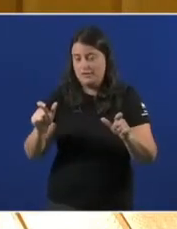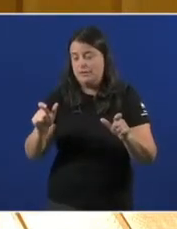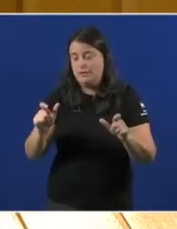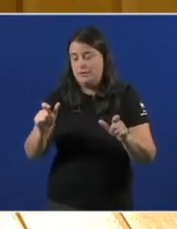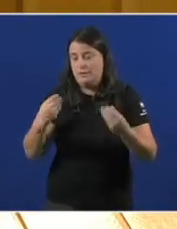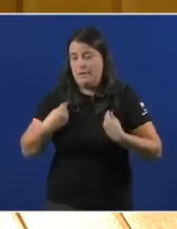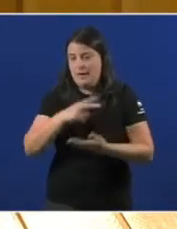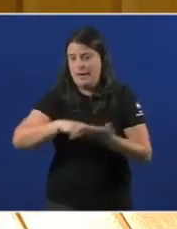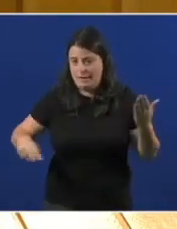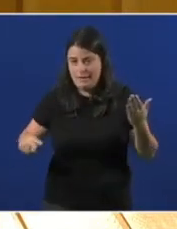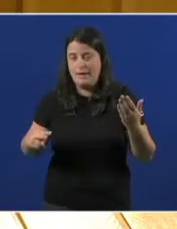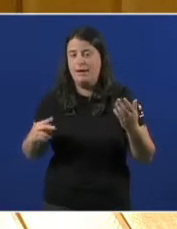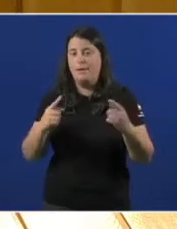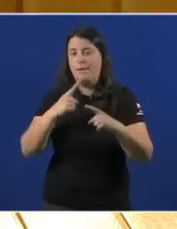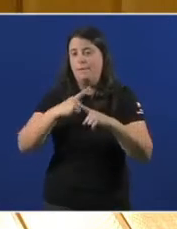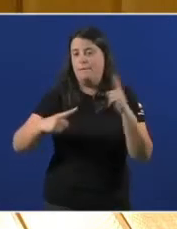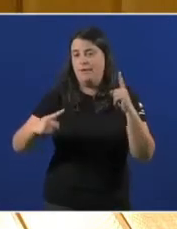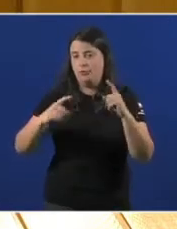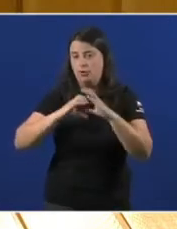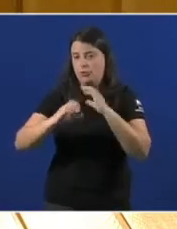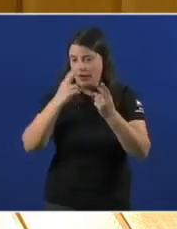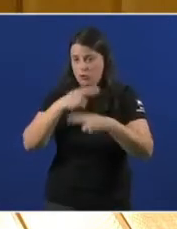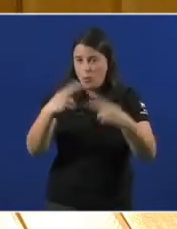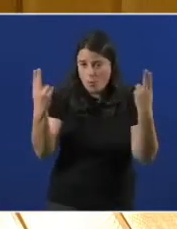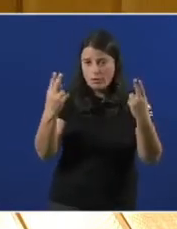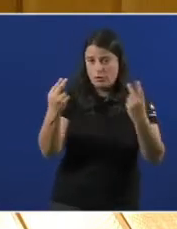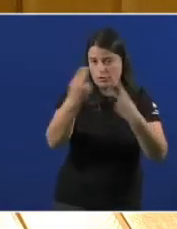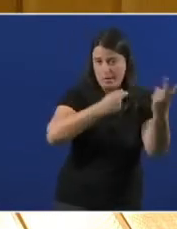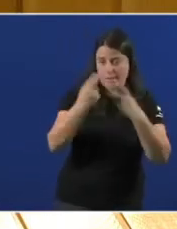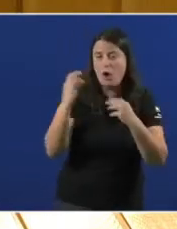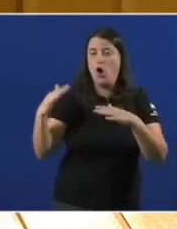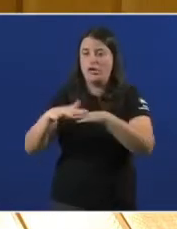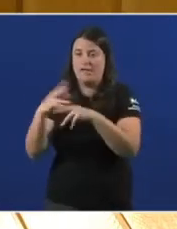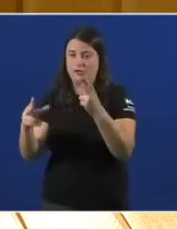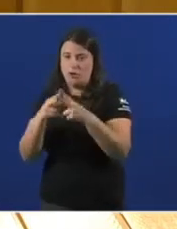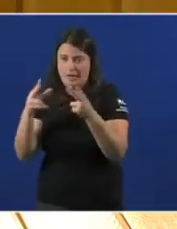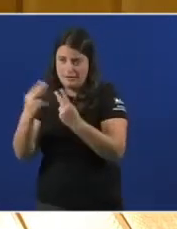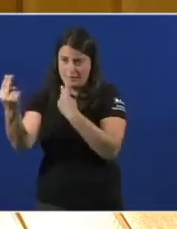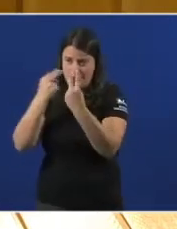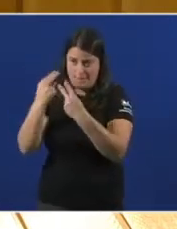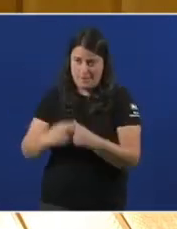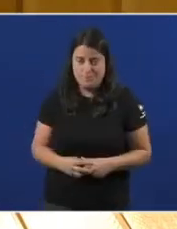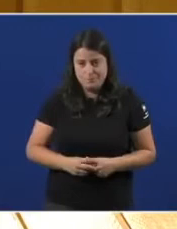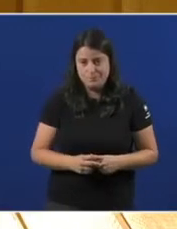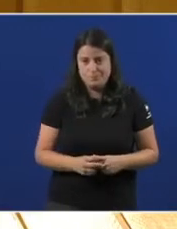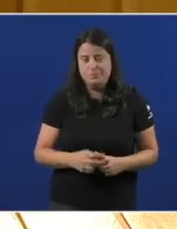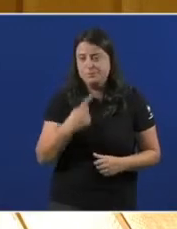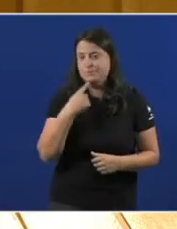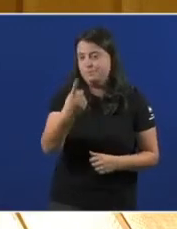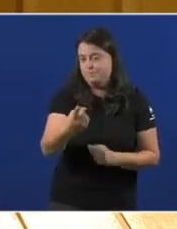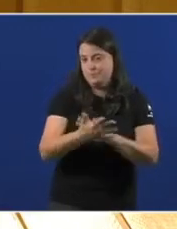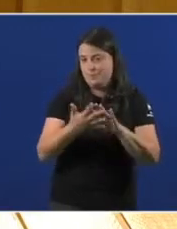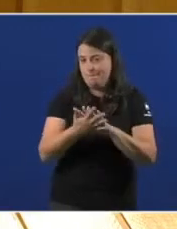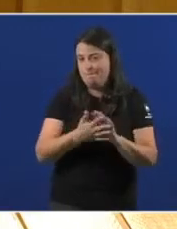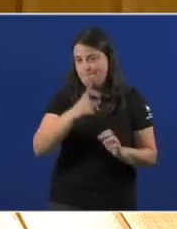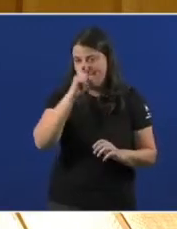seguindo a través dos medios públicos ou das redes sociais? Eu quixera que as minhas primeiras palabras sexan de